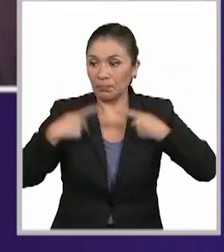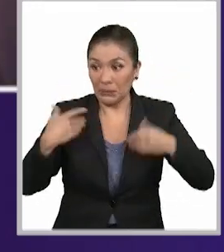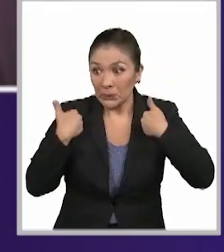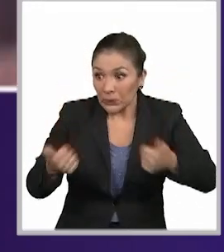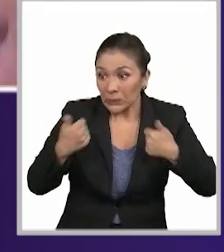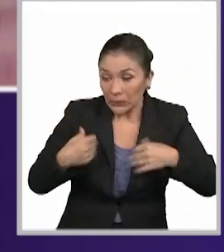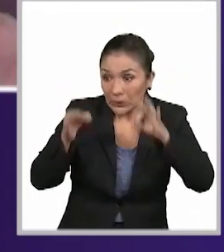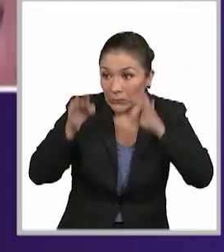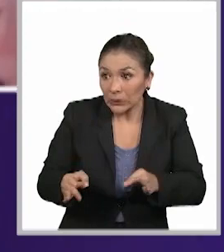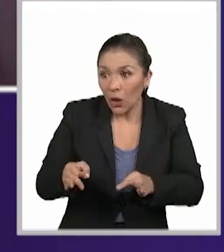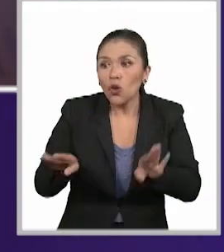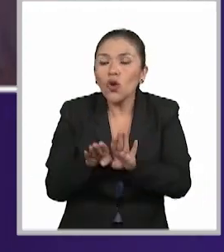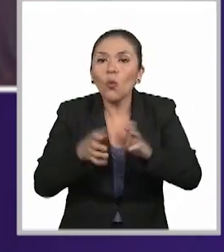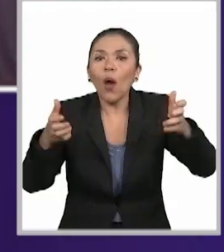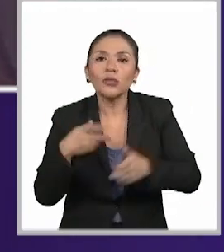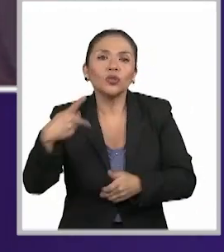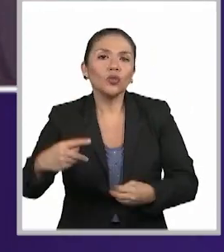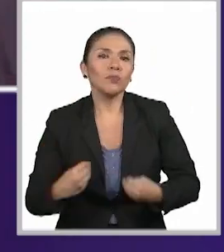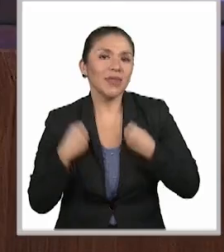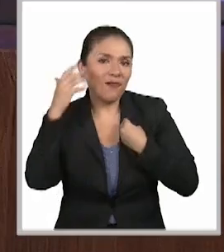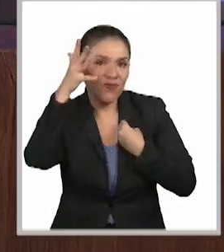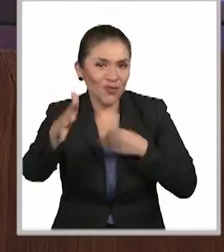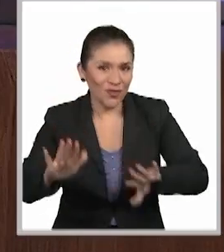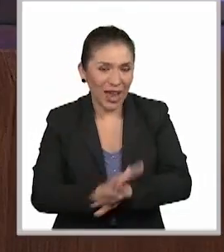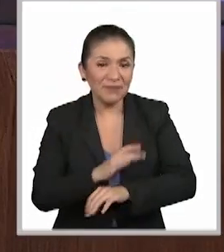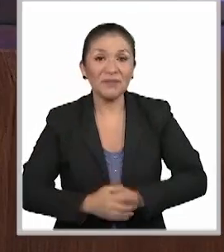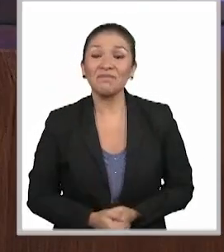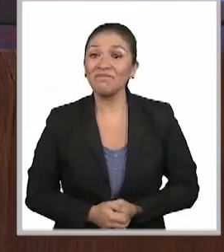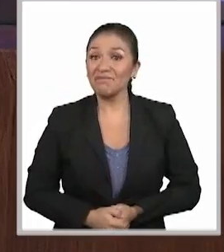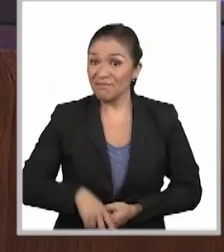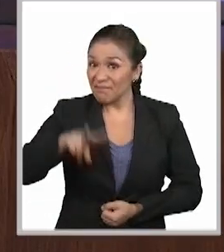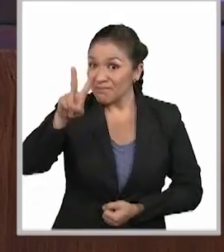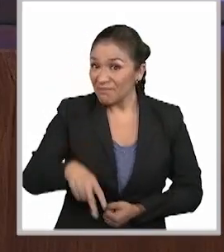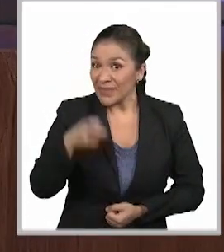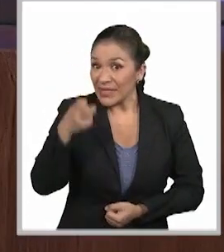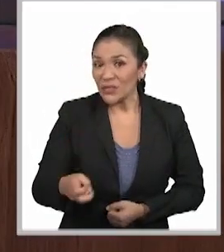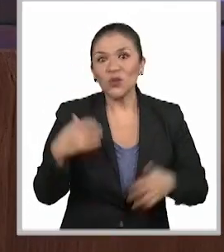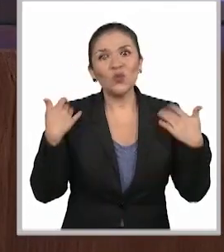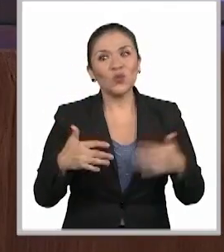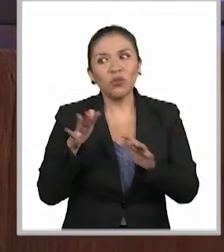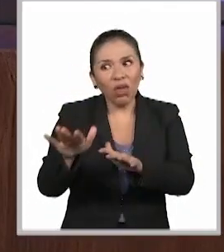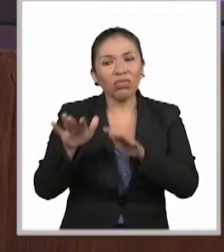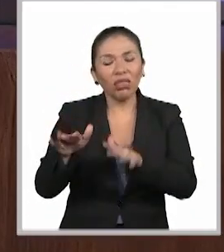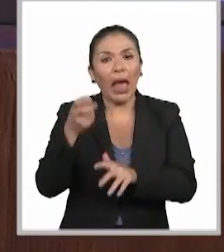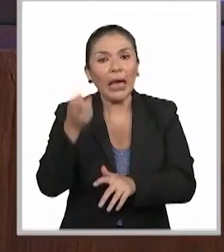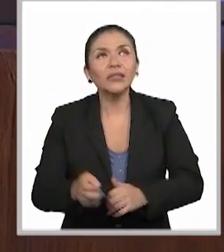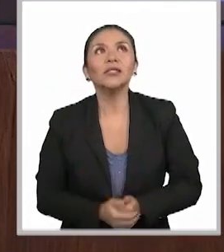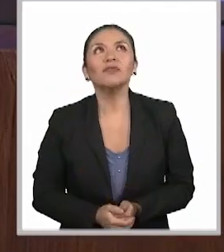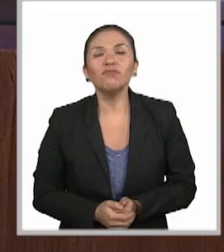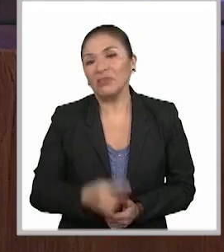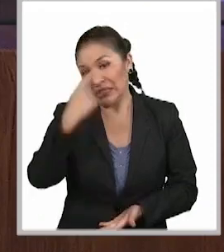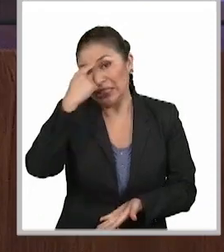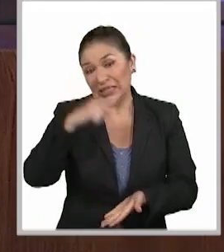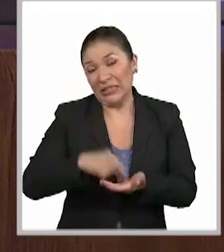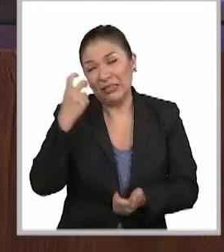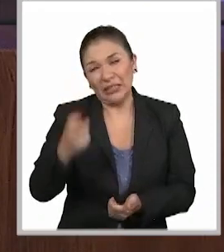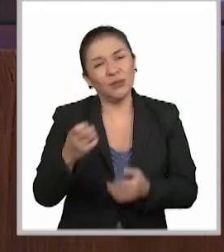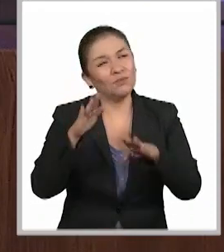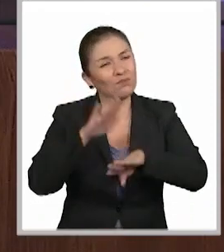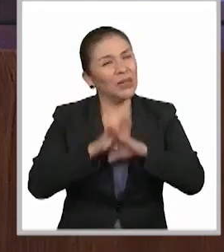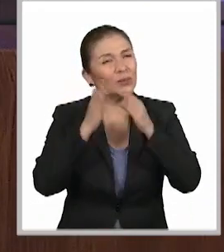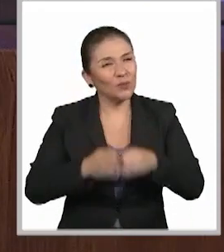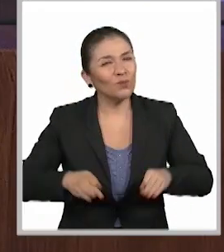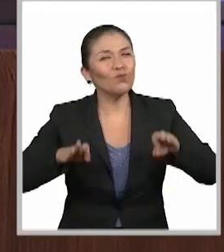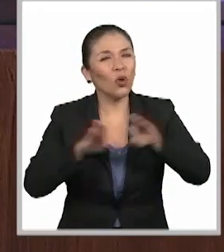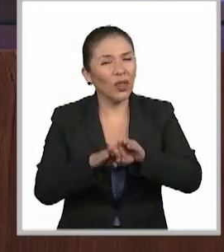perfectamente en su vida cómo se va a aterrizar. Lo has dicho y no quisiera dejar de resaltarlo, porque además creo que es uno de los